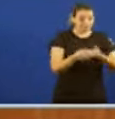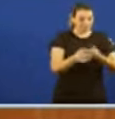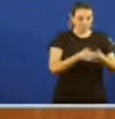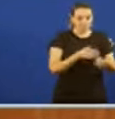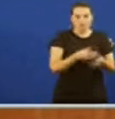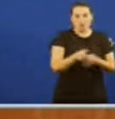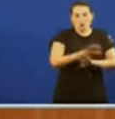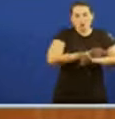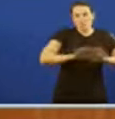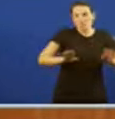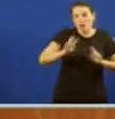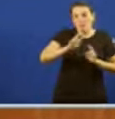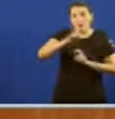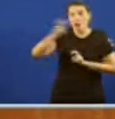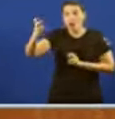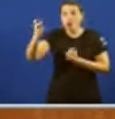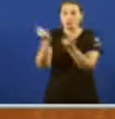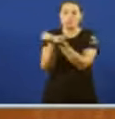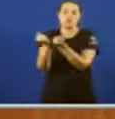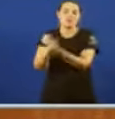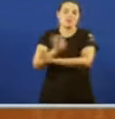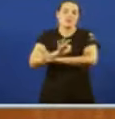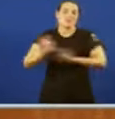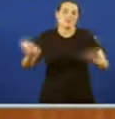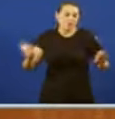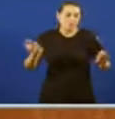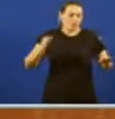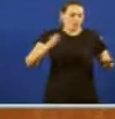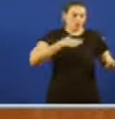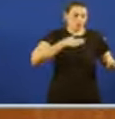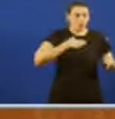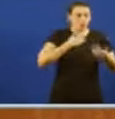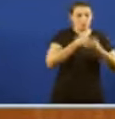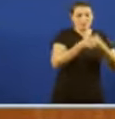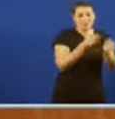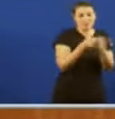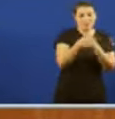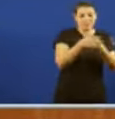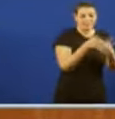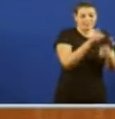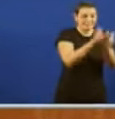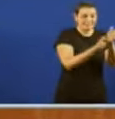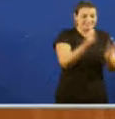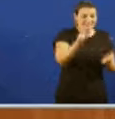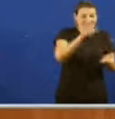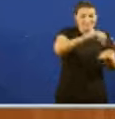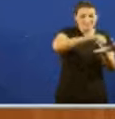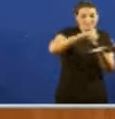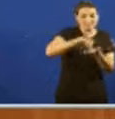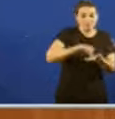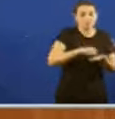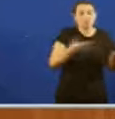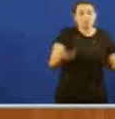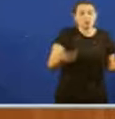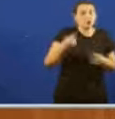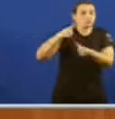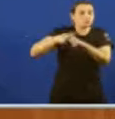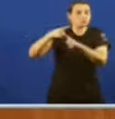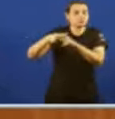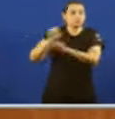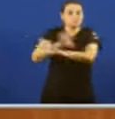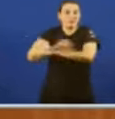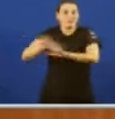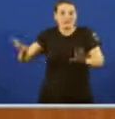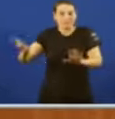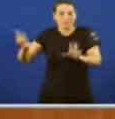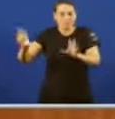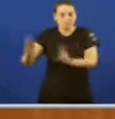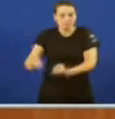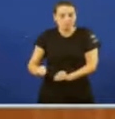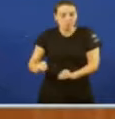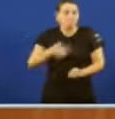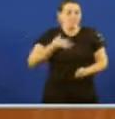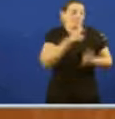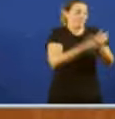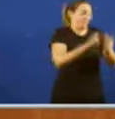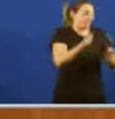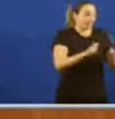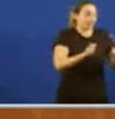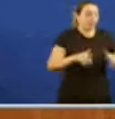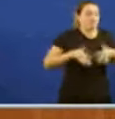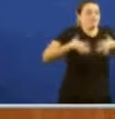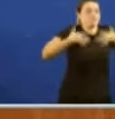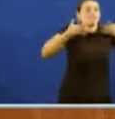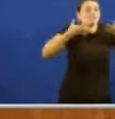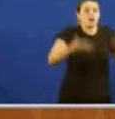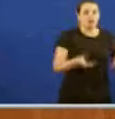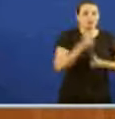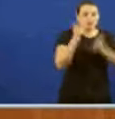sin outra axuda que as súas propias mans Na longa noite de lume afundiu a xunta e emmerxeu a xente No domingo negro unha vez